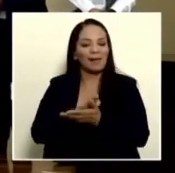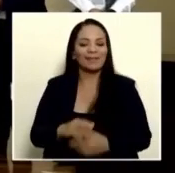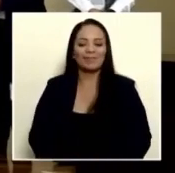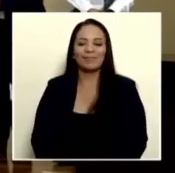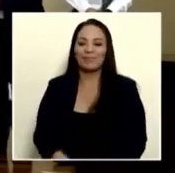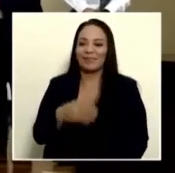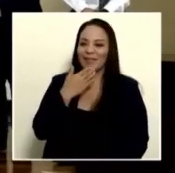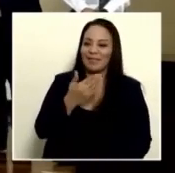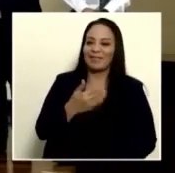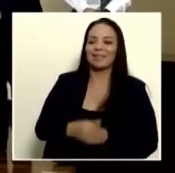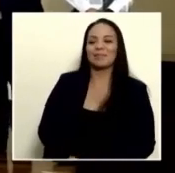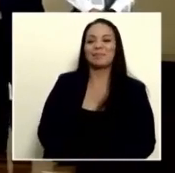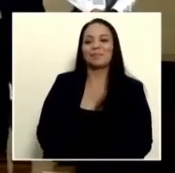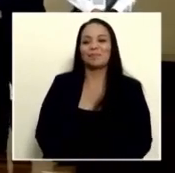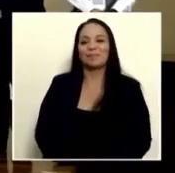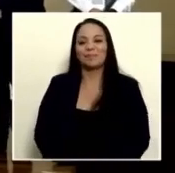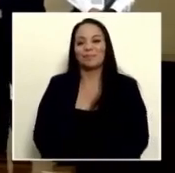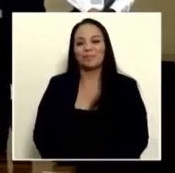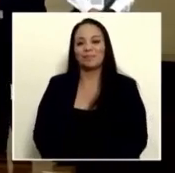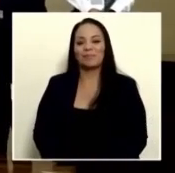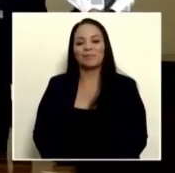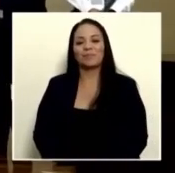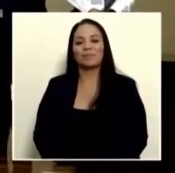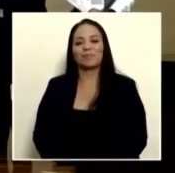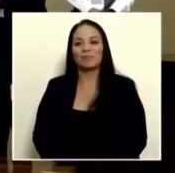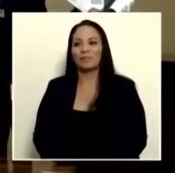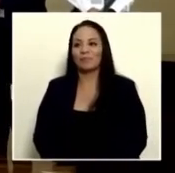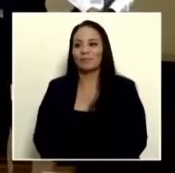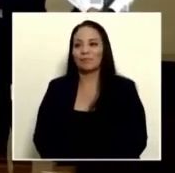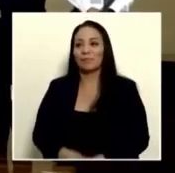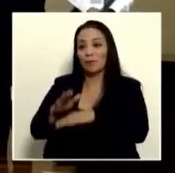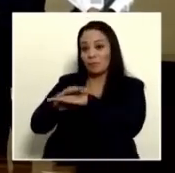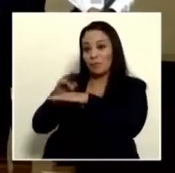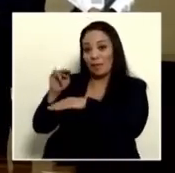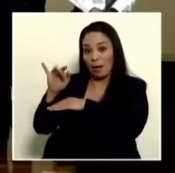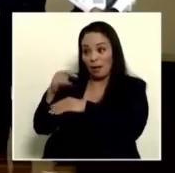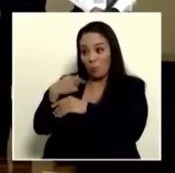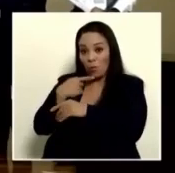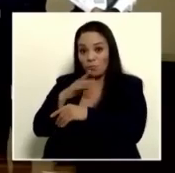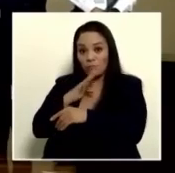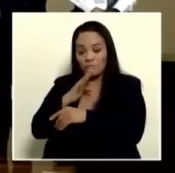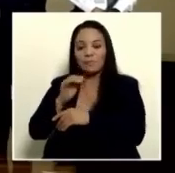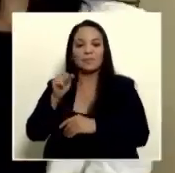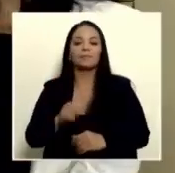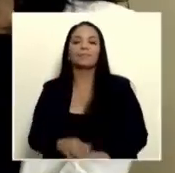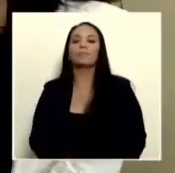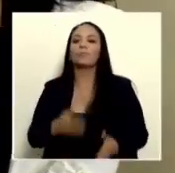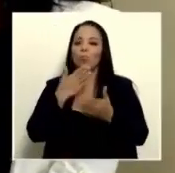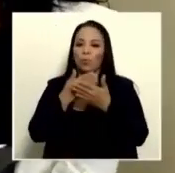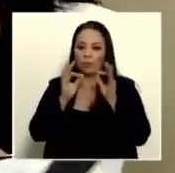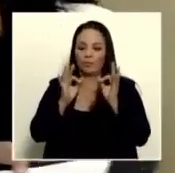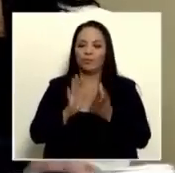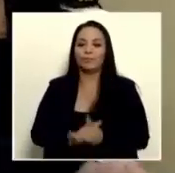gracias. Entonces, ¿puedo? Me tócame ya. Bueno.